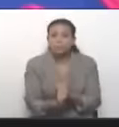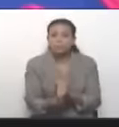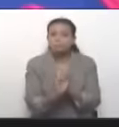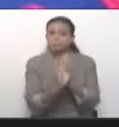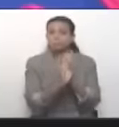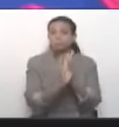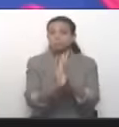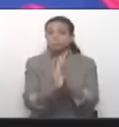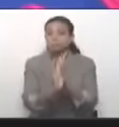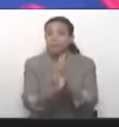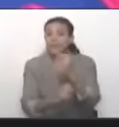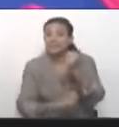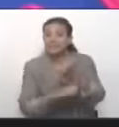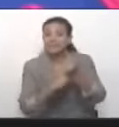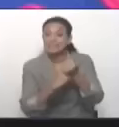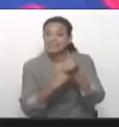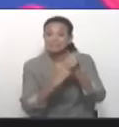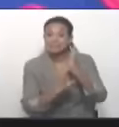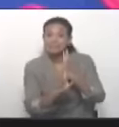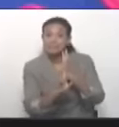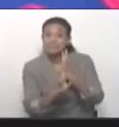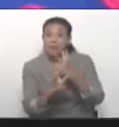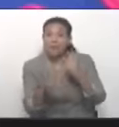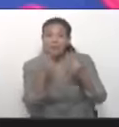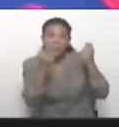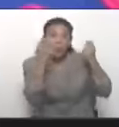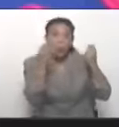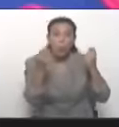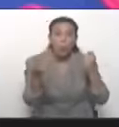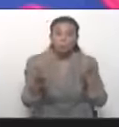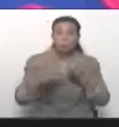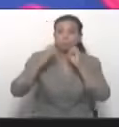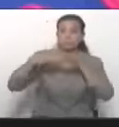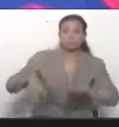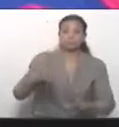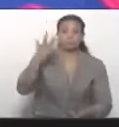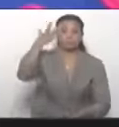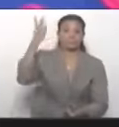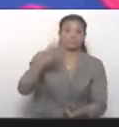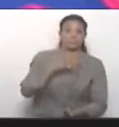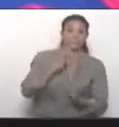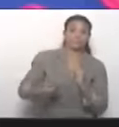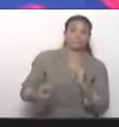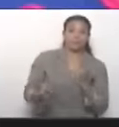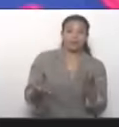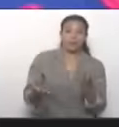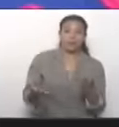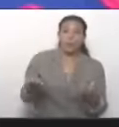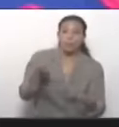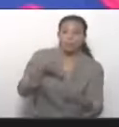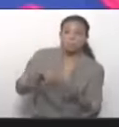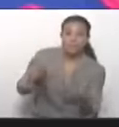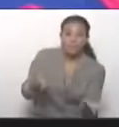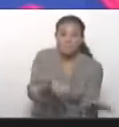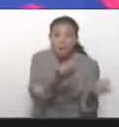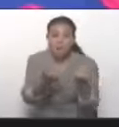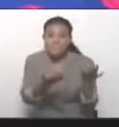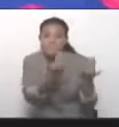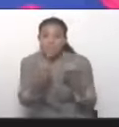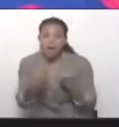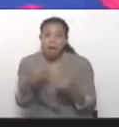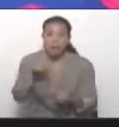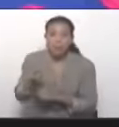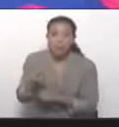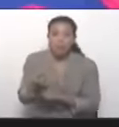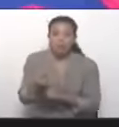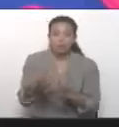Los llevaron a aventuras violentas, Guarimba, y después los abandonaron. Los llevaron a golpes de Estado con Carmona Estanga.